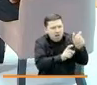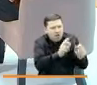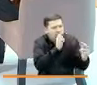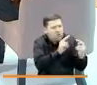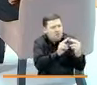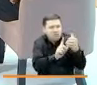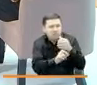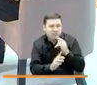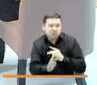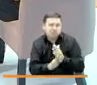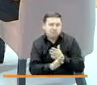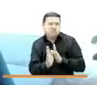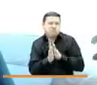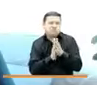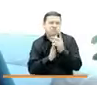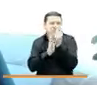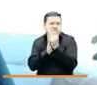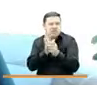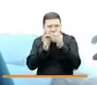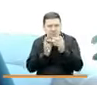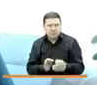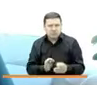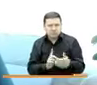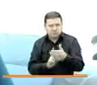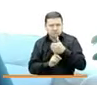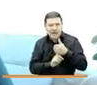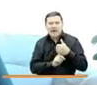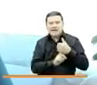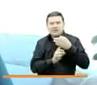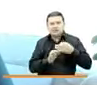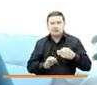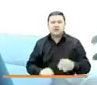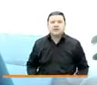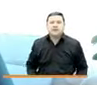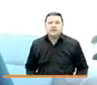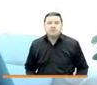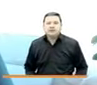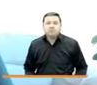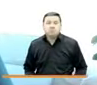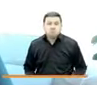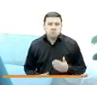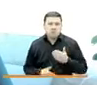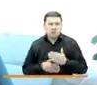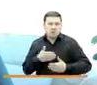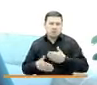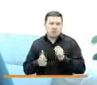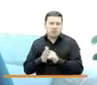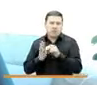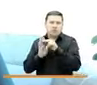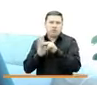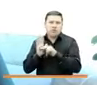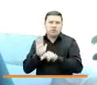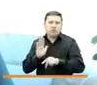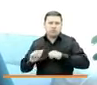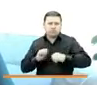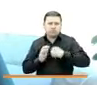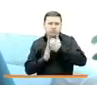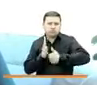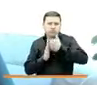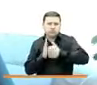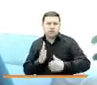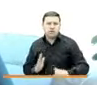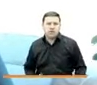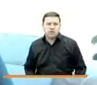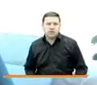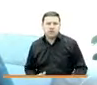anuncié, determinar medidas de protección. De la misma manera avanzamos en el Protocolo de Gestión Documental. El